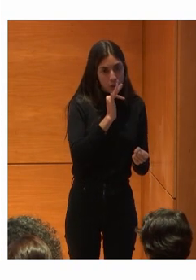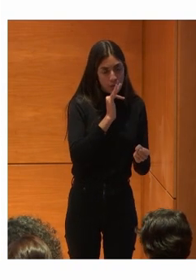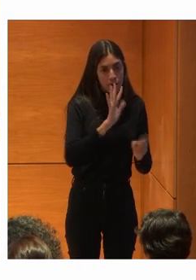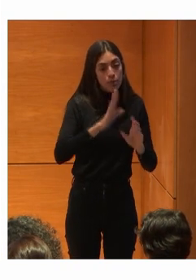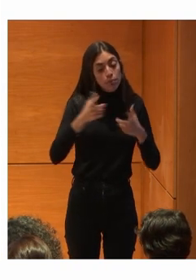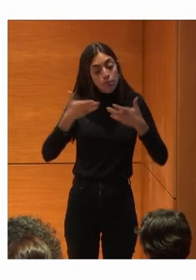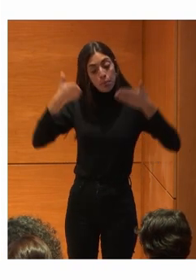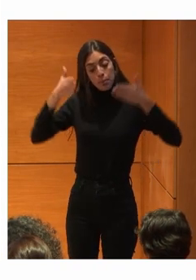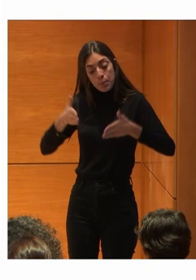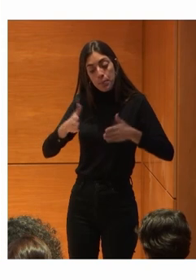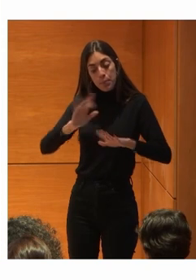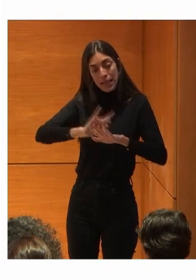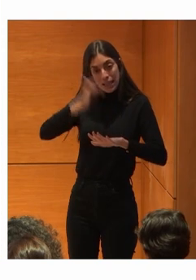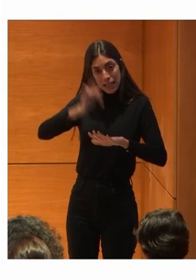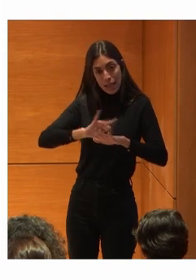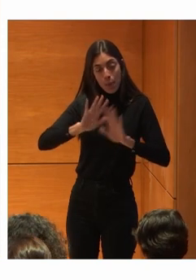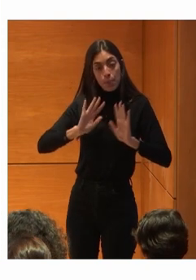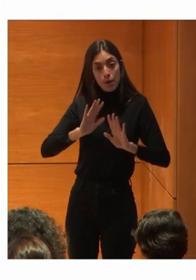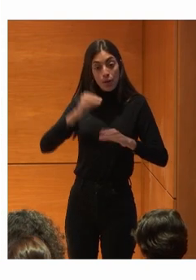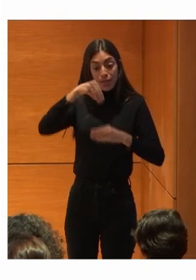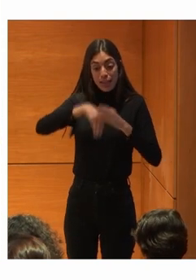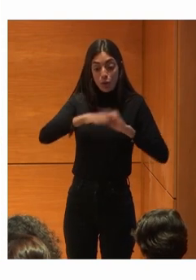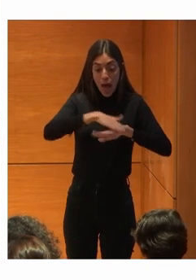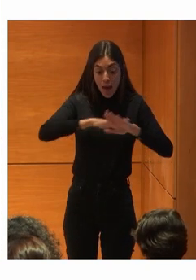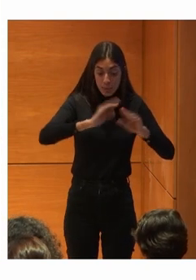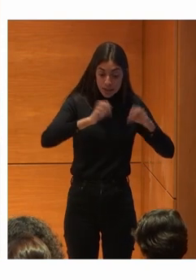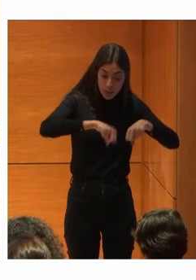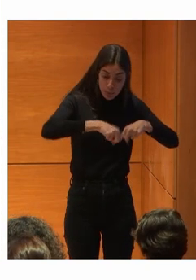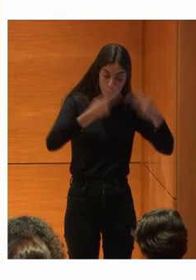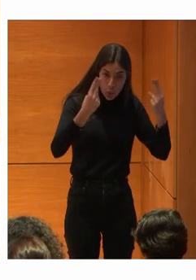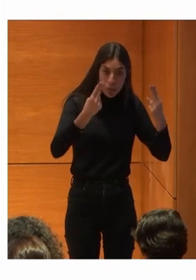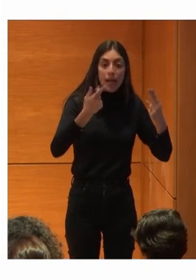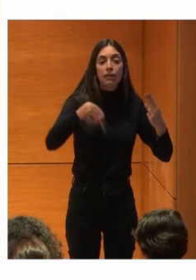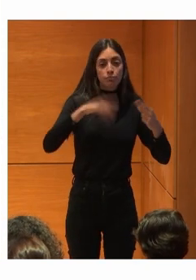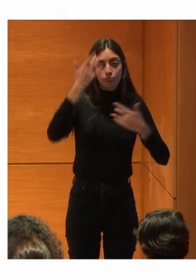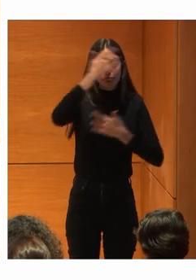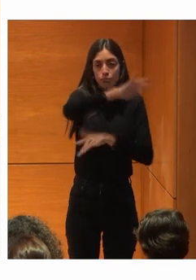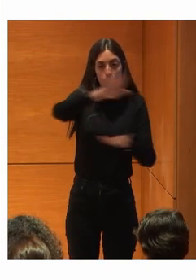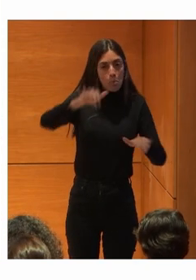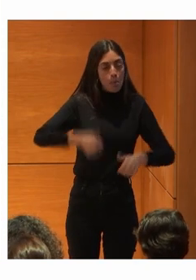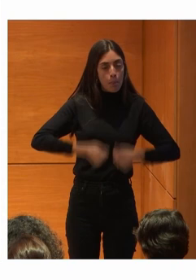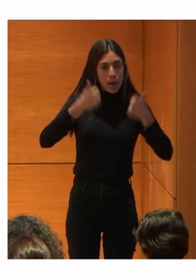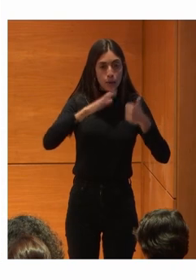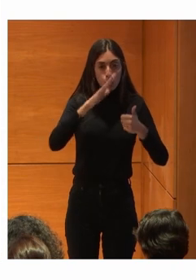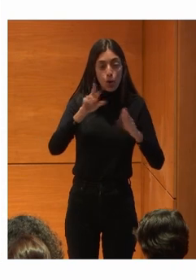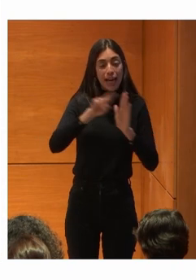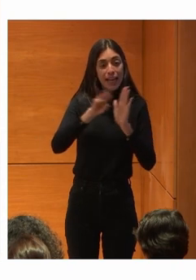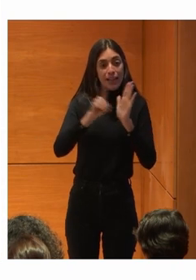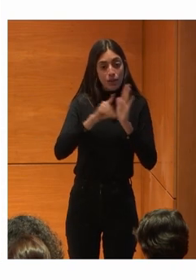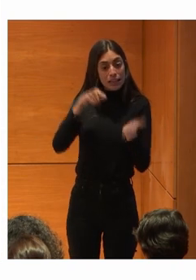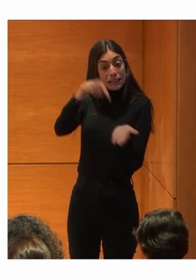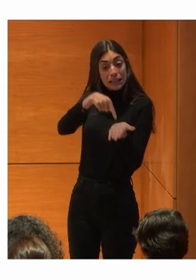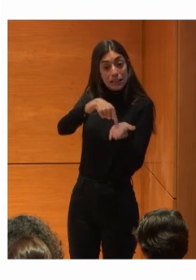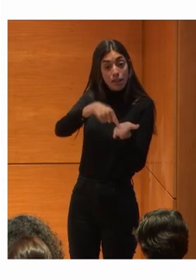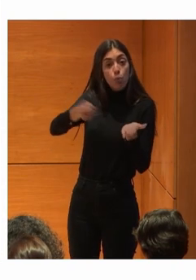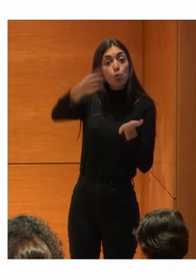Digital Pero bueno Dentro de administración Pública Sí que es verdad Que están mucho Más concienciados Al final Hay un real decreto Que les exige Ser